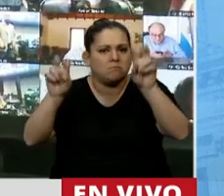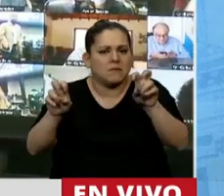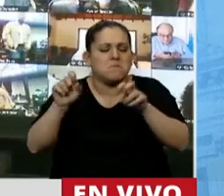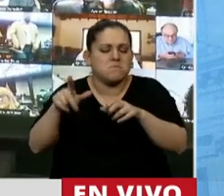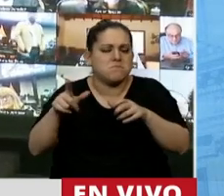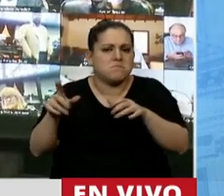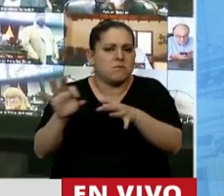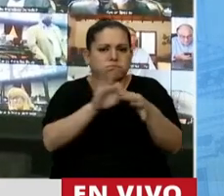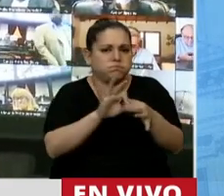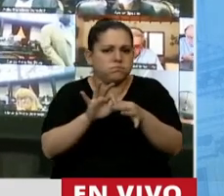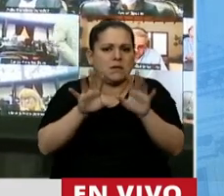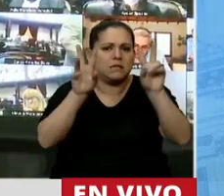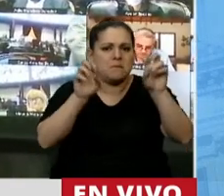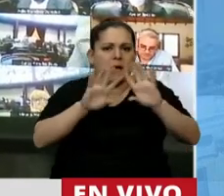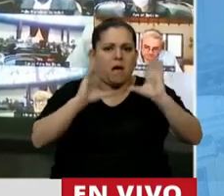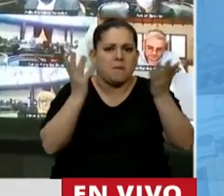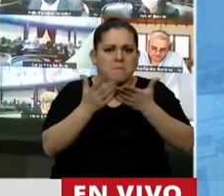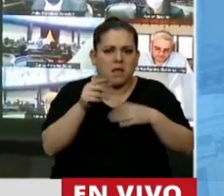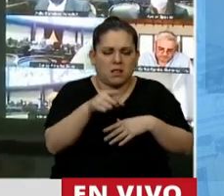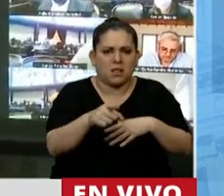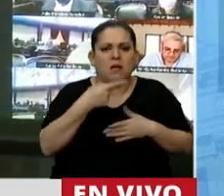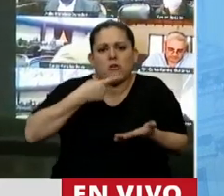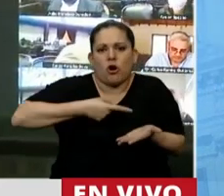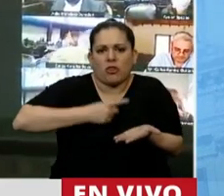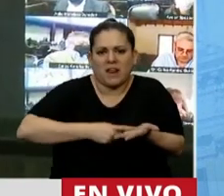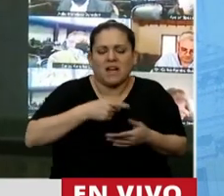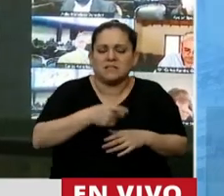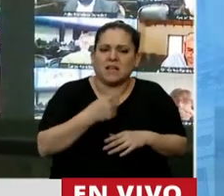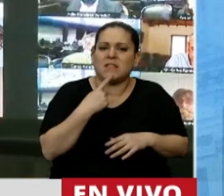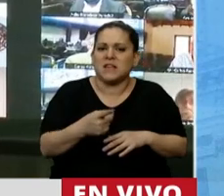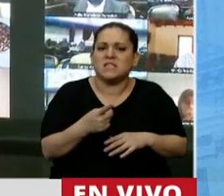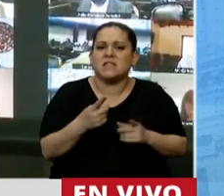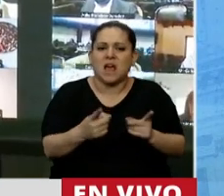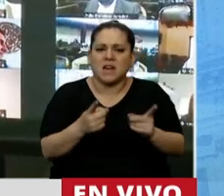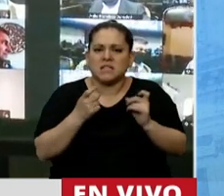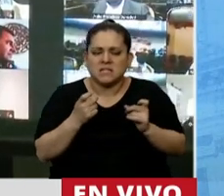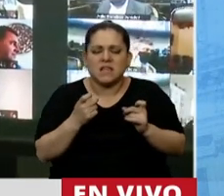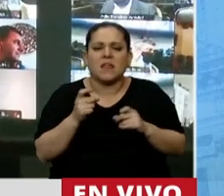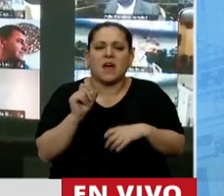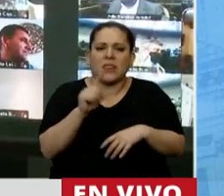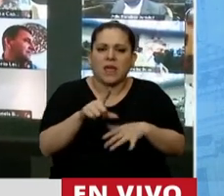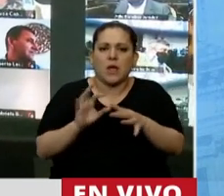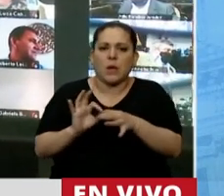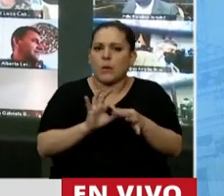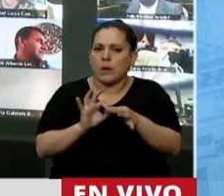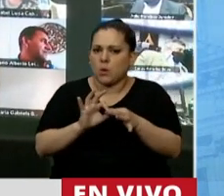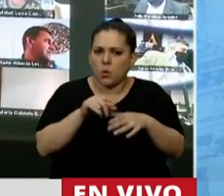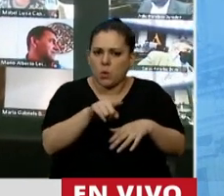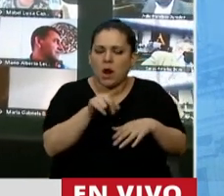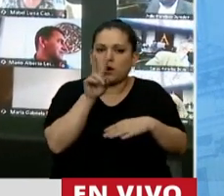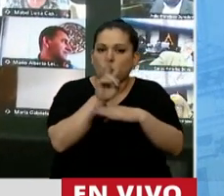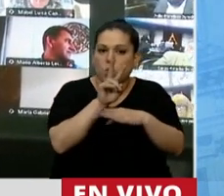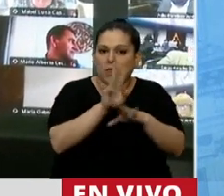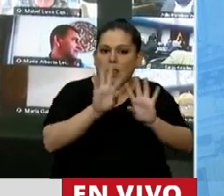sistemática en el cuidado del ambiente. Sancionamos una ordenanza que hablaba de la necesidad de vincular el